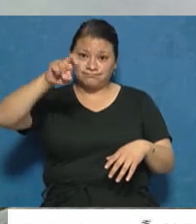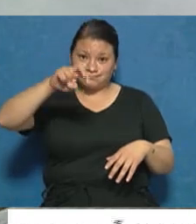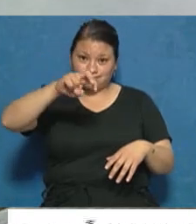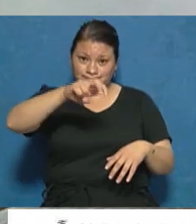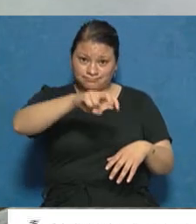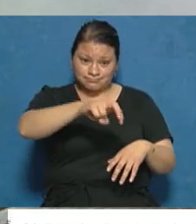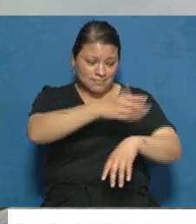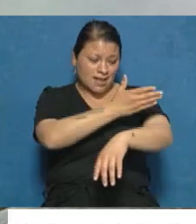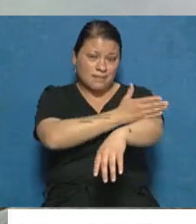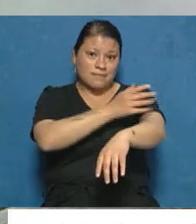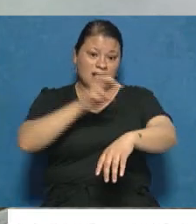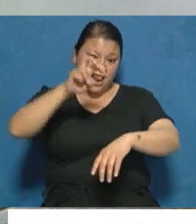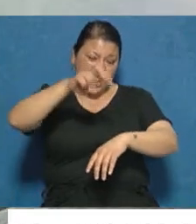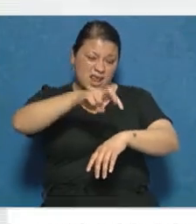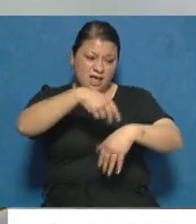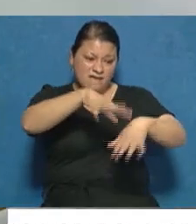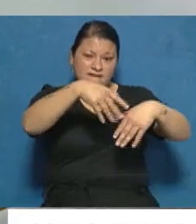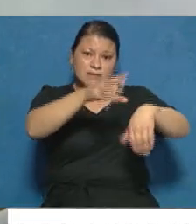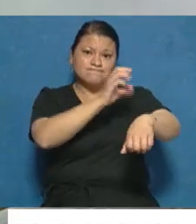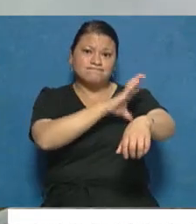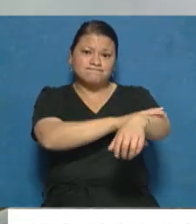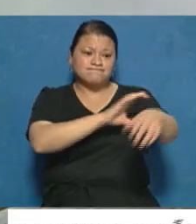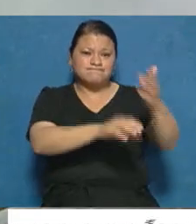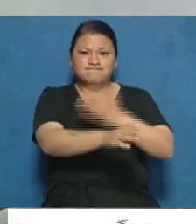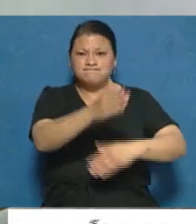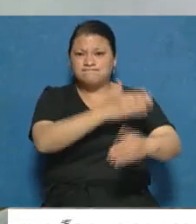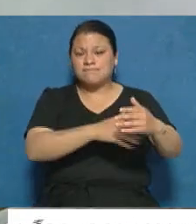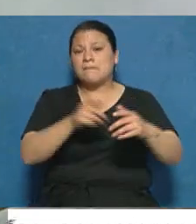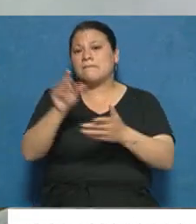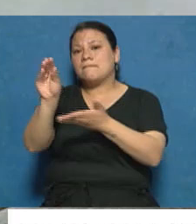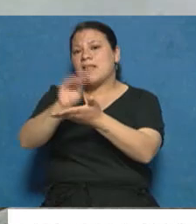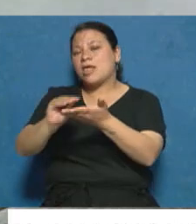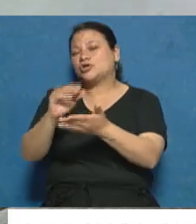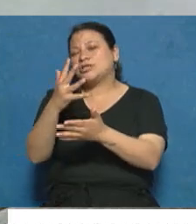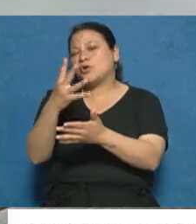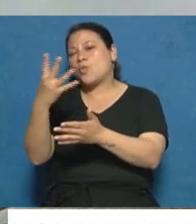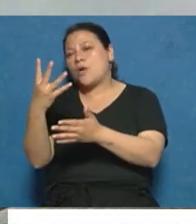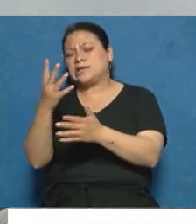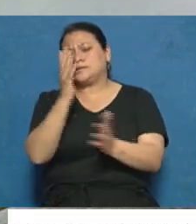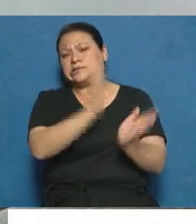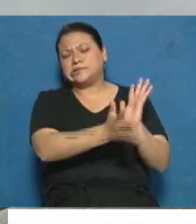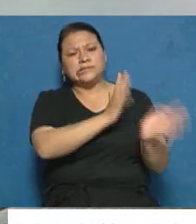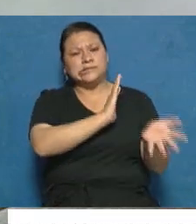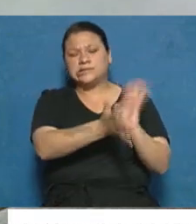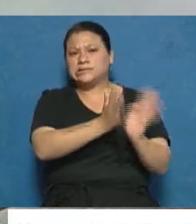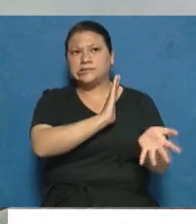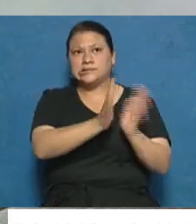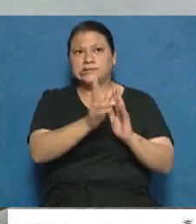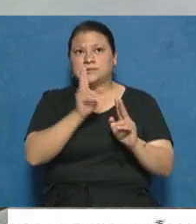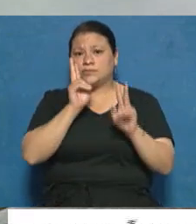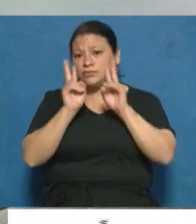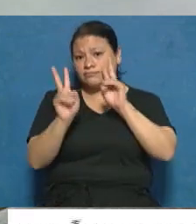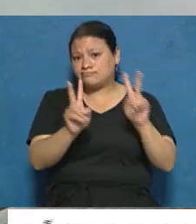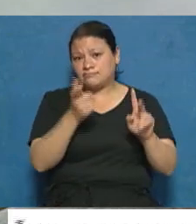pegándole en los brazos para que se soltara. Le pegan entre cuatro o cinco personas de una manera muy brutal, como ustedes